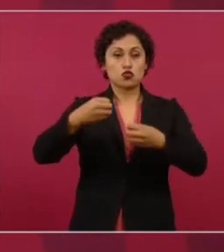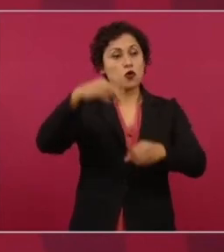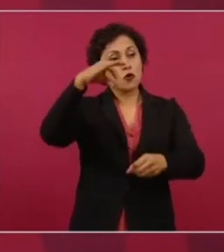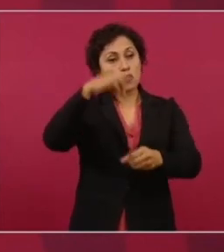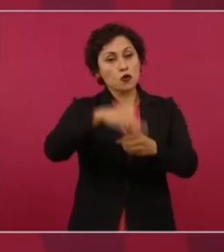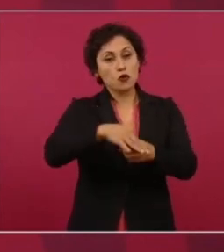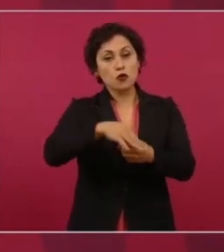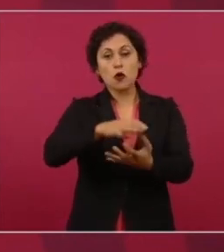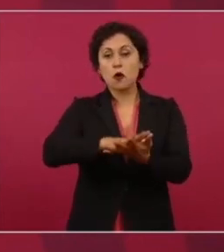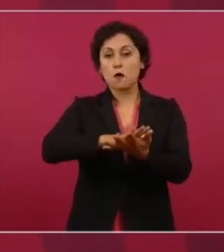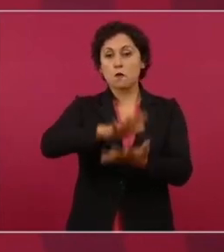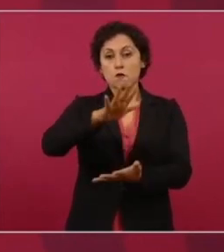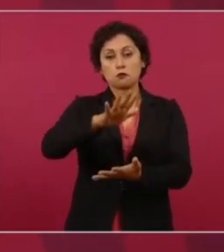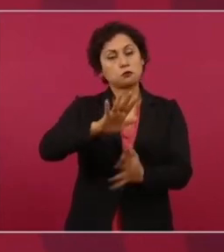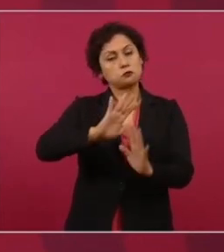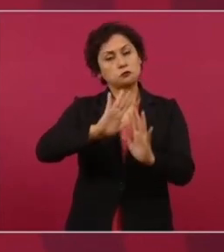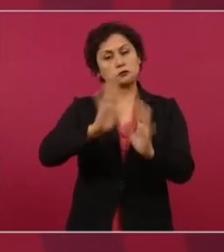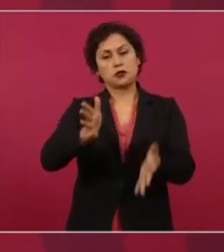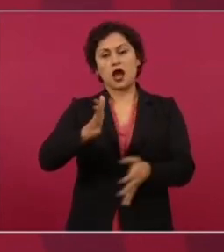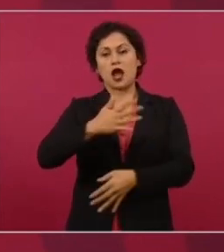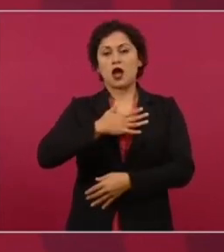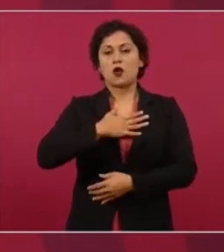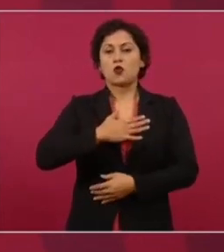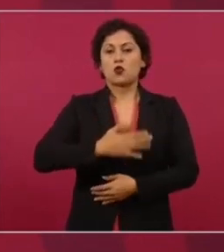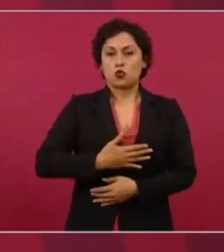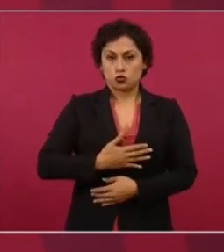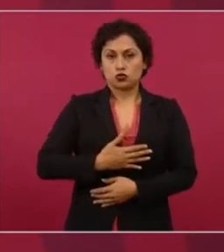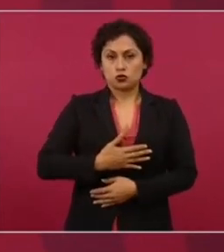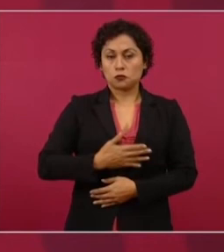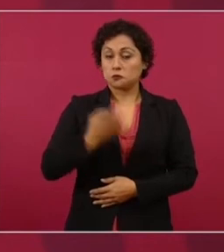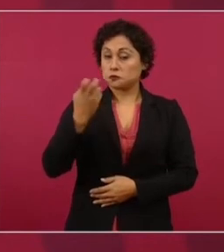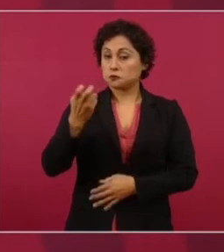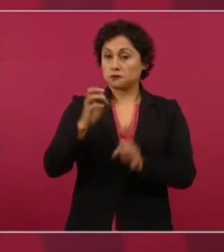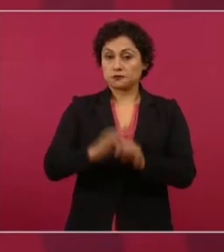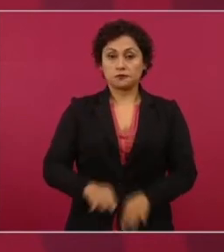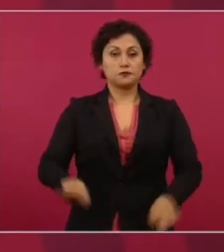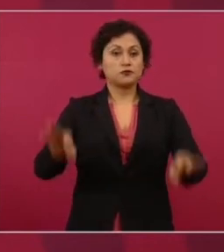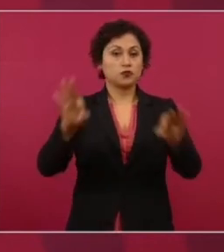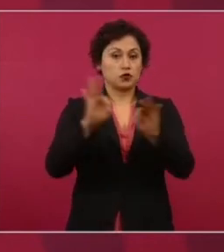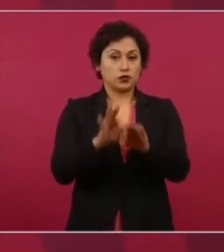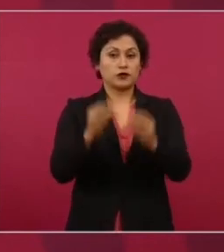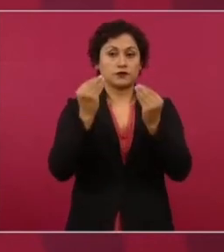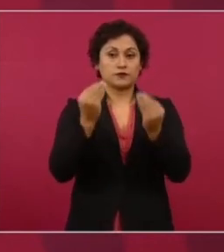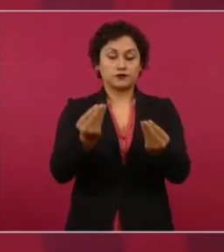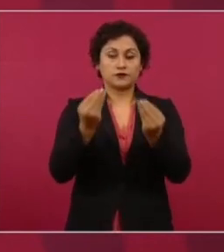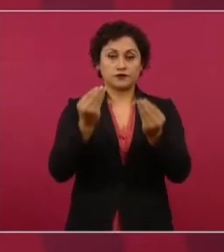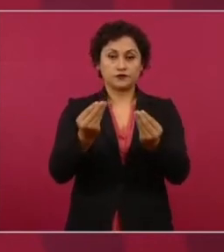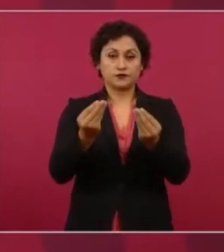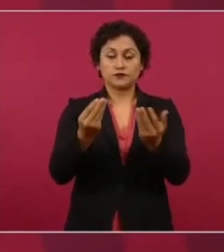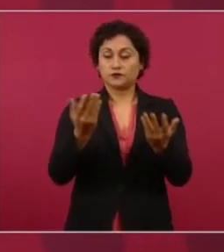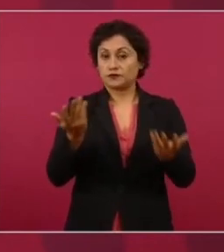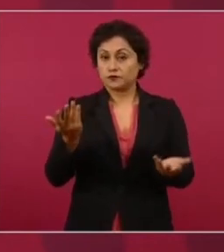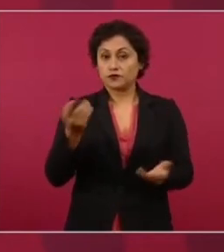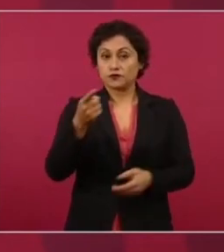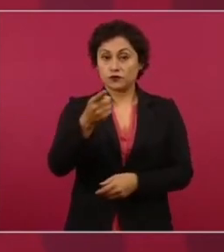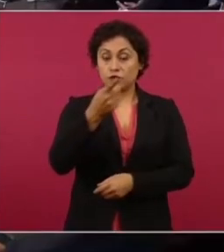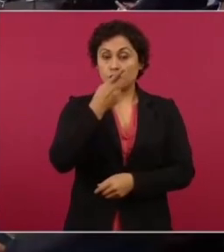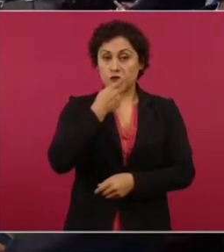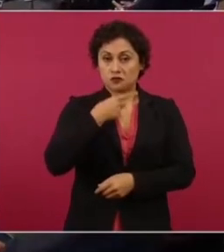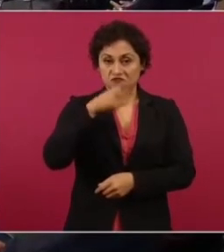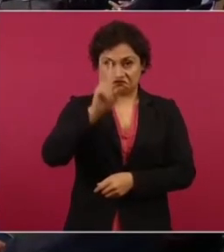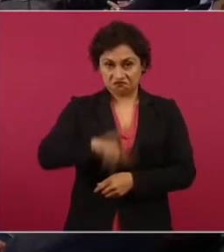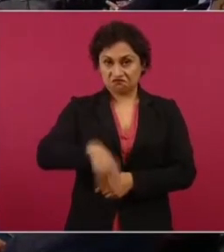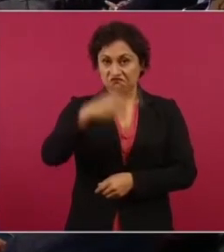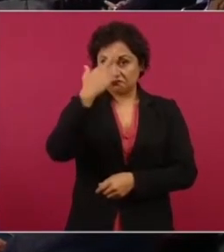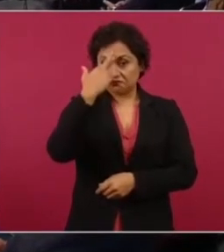de justicia muy importante y como tú dices no